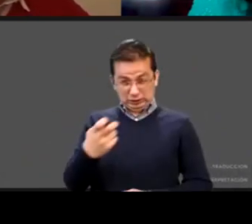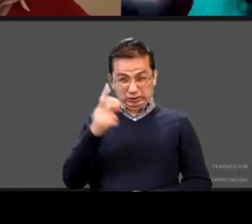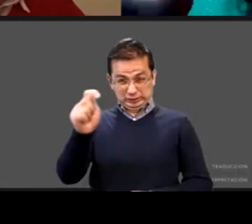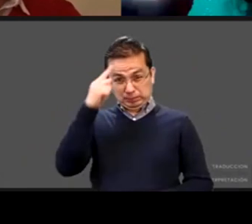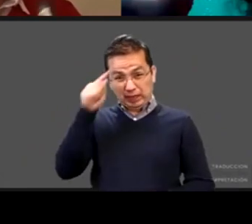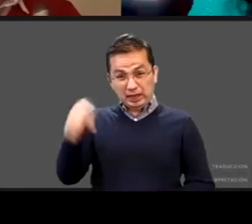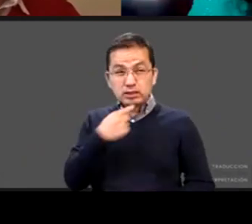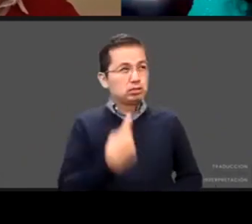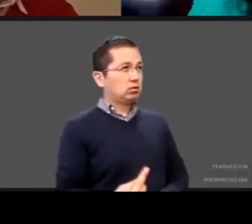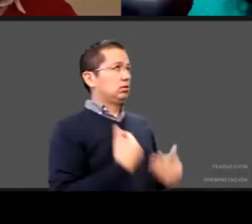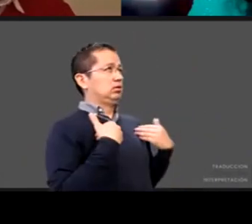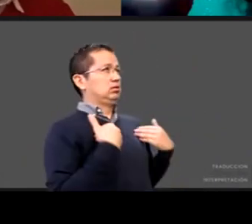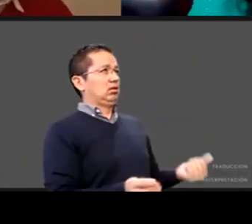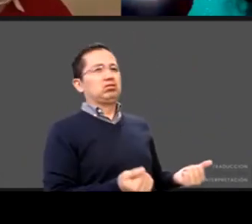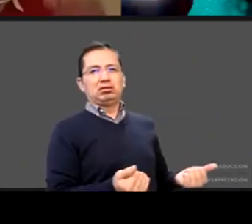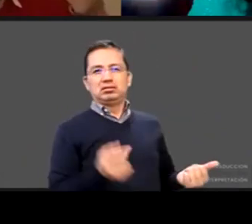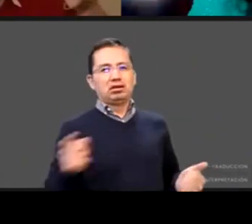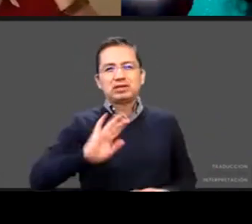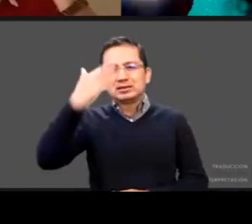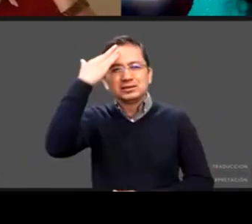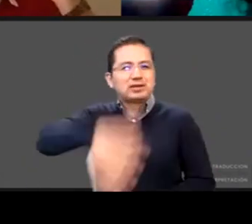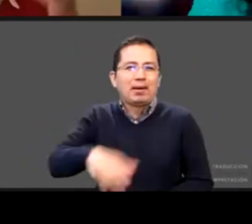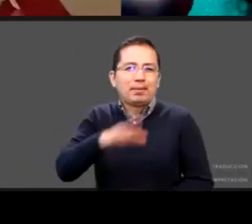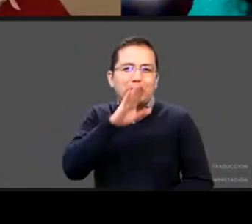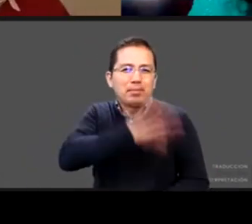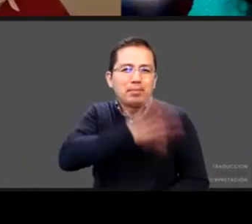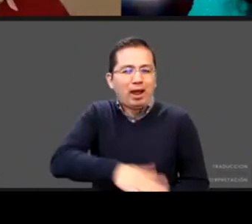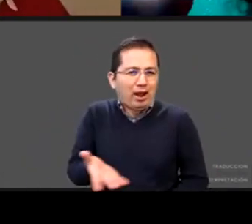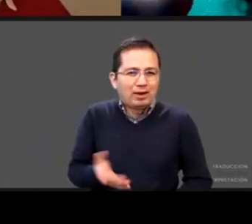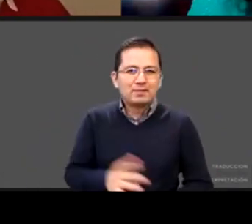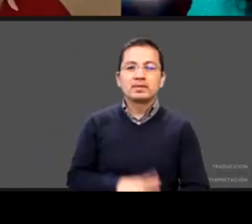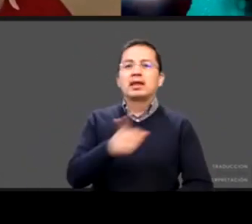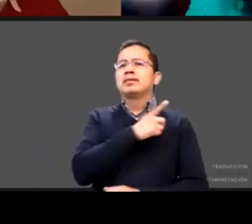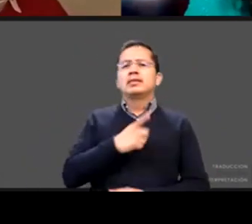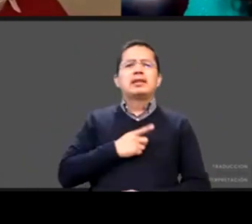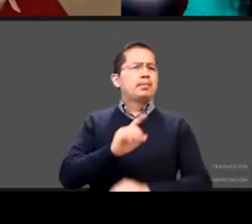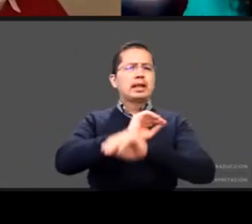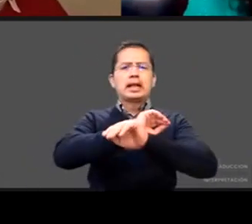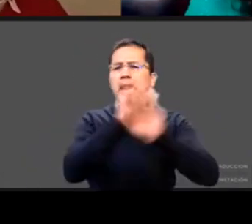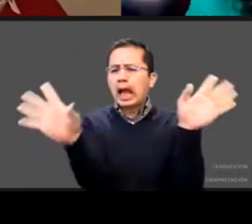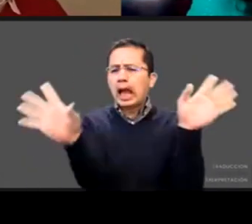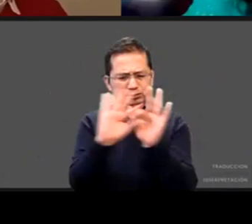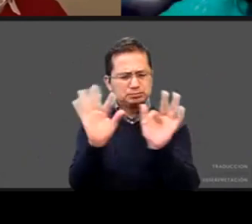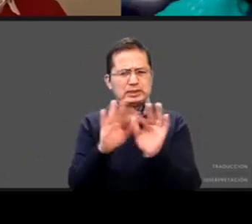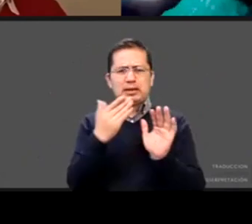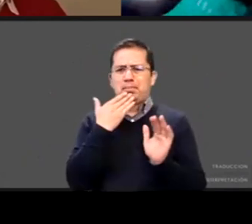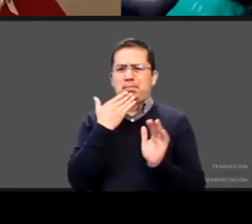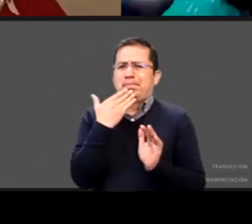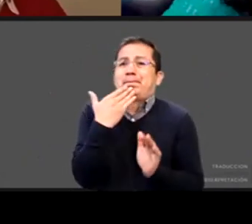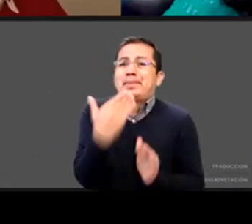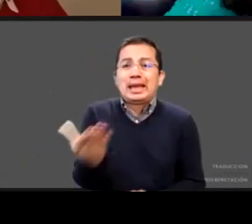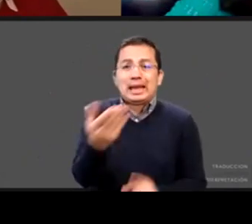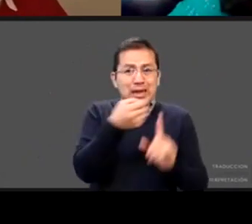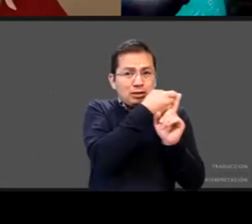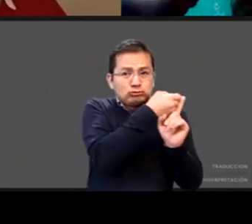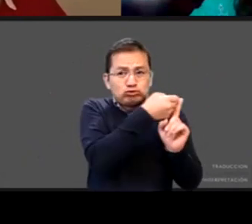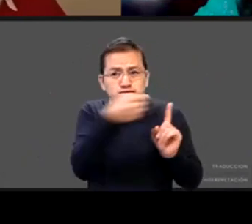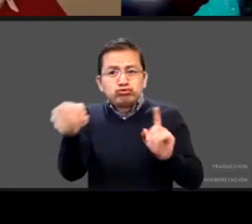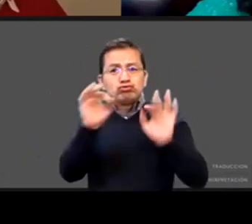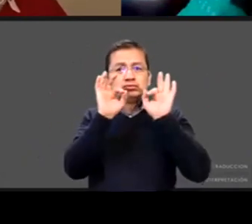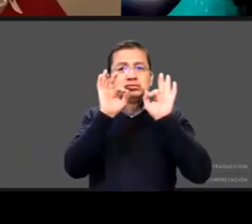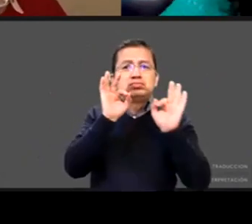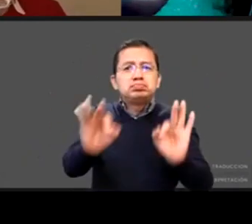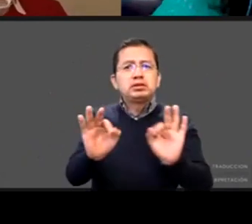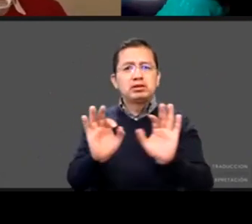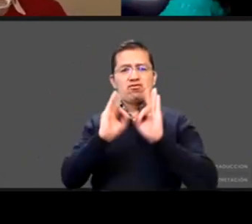sabe sabe que no le va a ir bien ¿no? y entonces habla claro y puntual háblale a los niños como quieras que se hable porque lo que estás hablando es lo que el